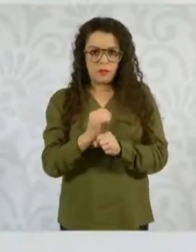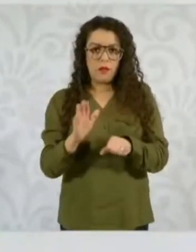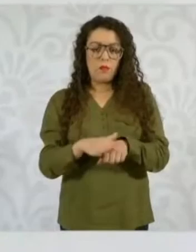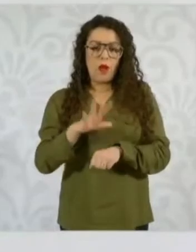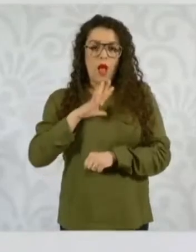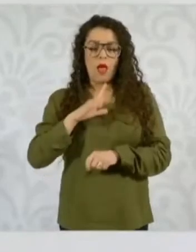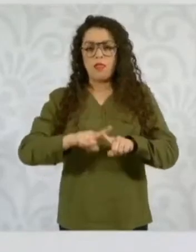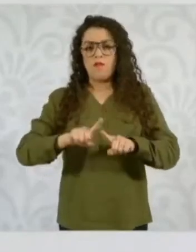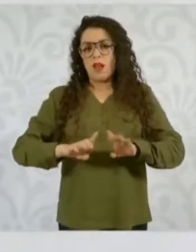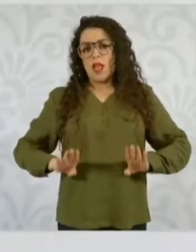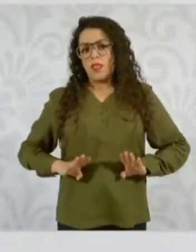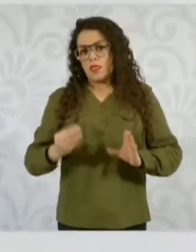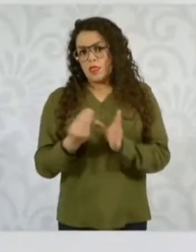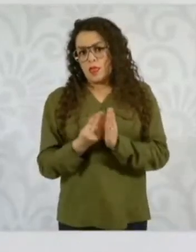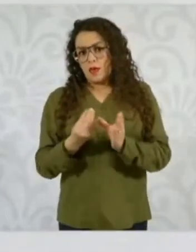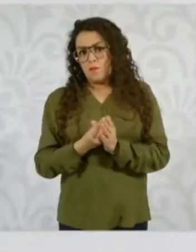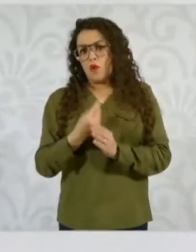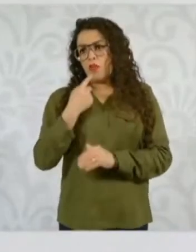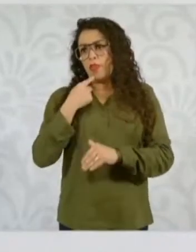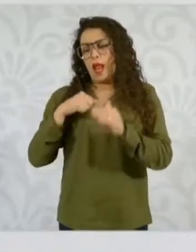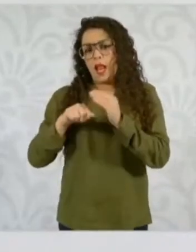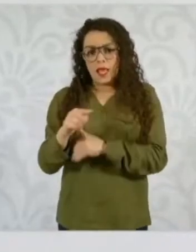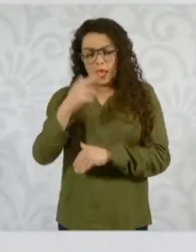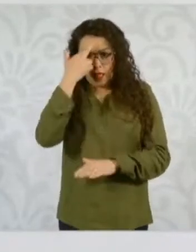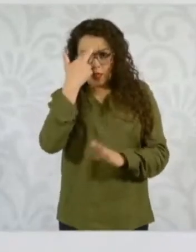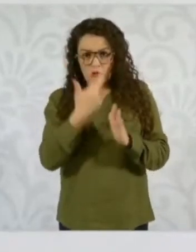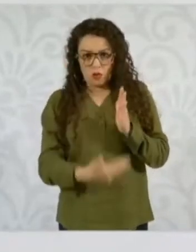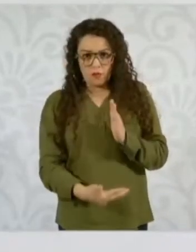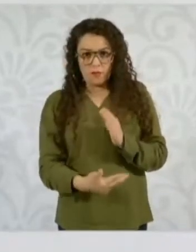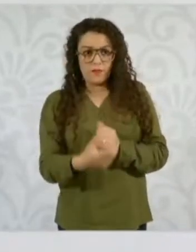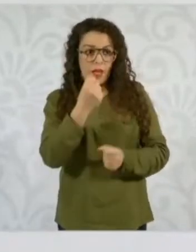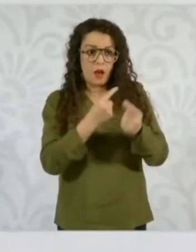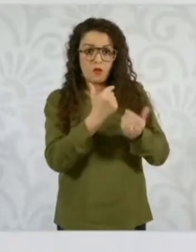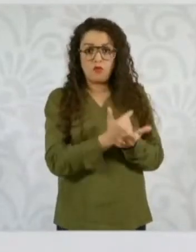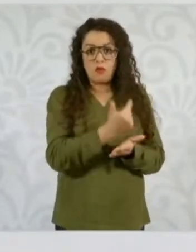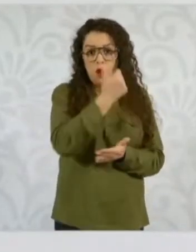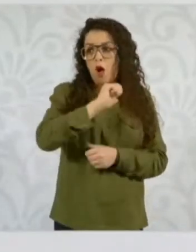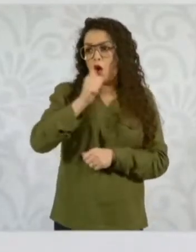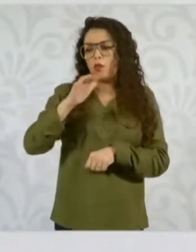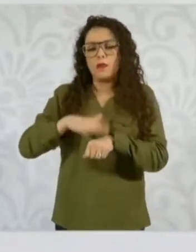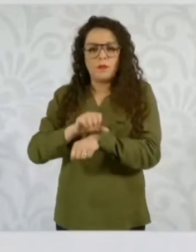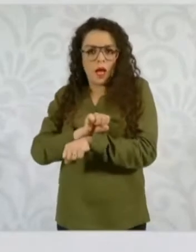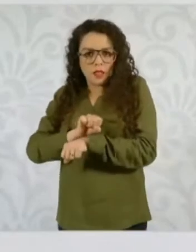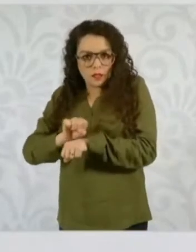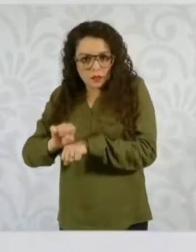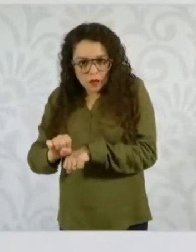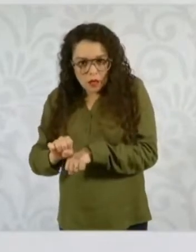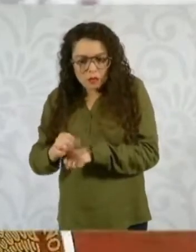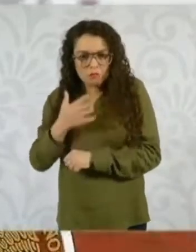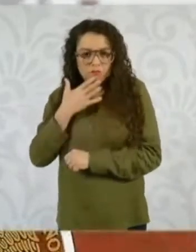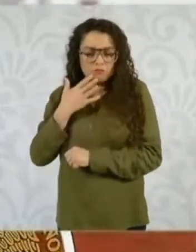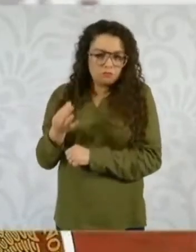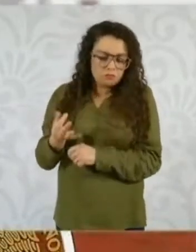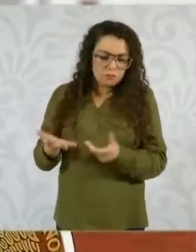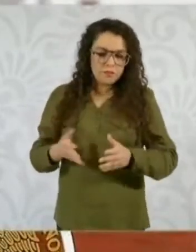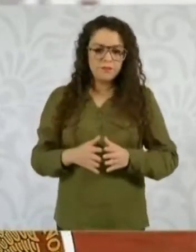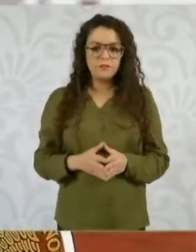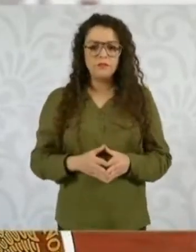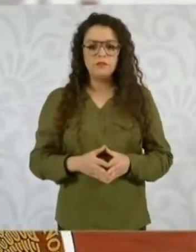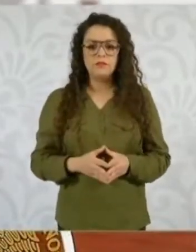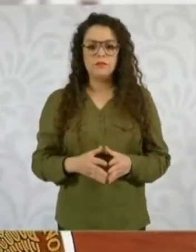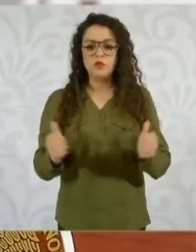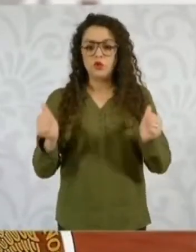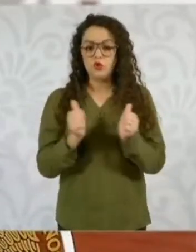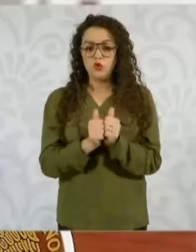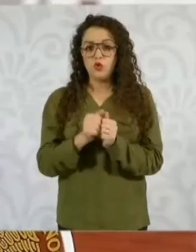delitos menos graves. ¿Qué hace con esa carpeta de investigación una vez que tiene las pruebas? Presentar ante un juez